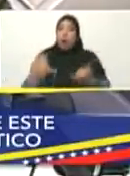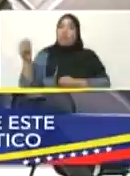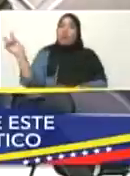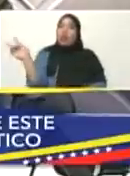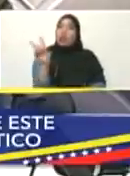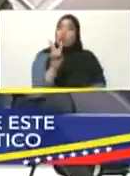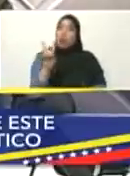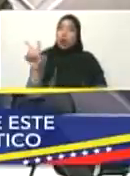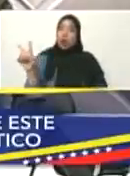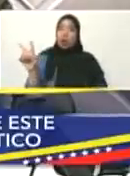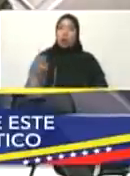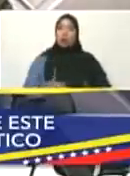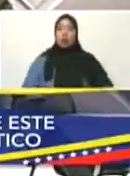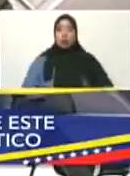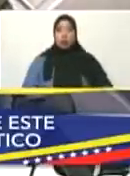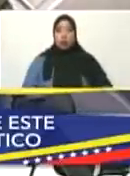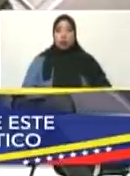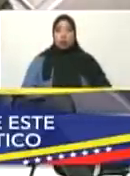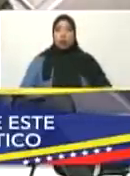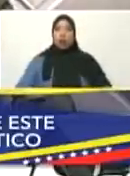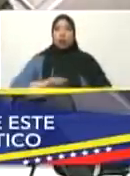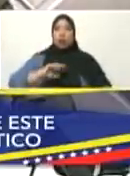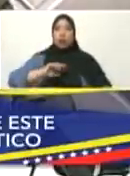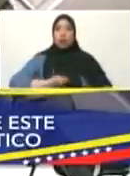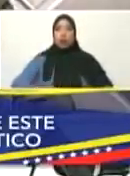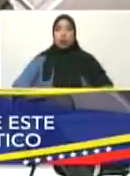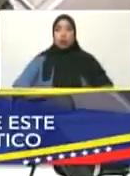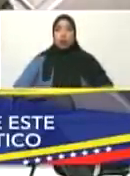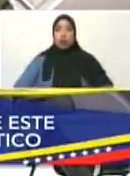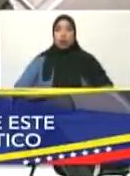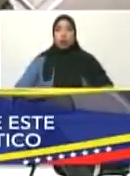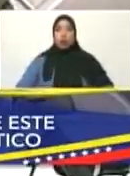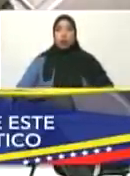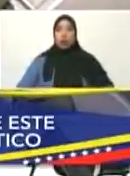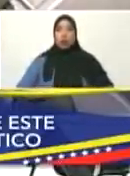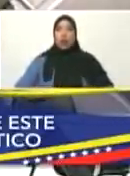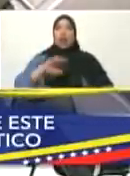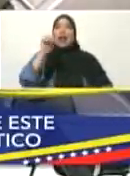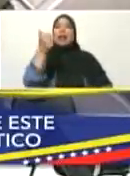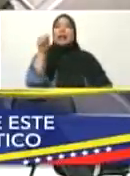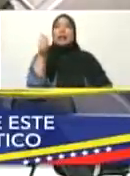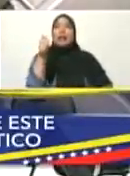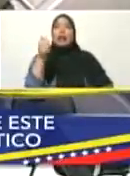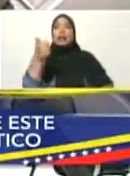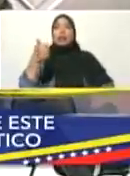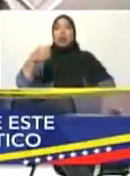10 fenómenos.